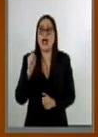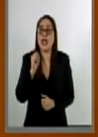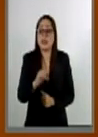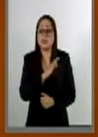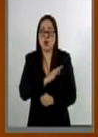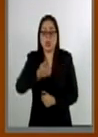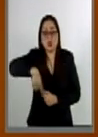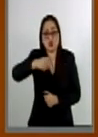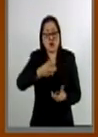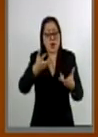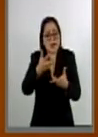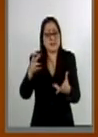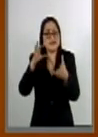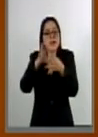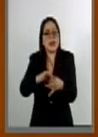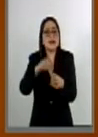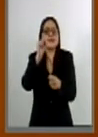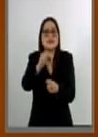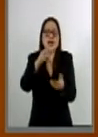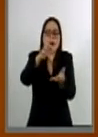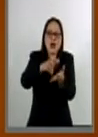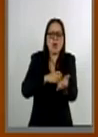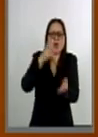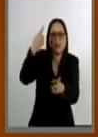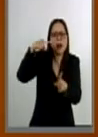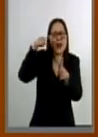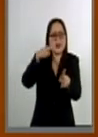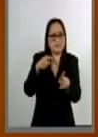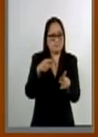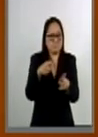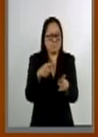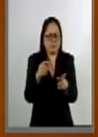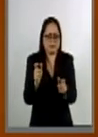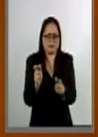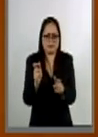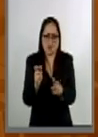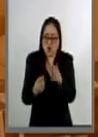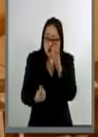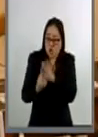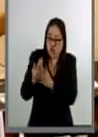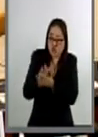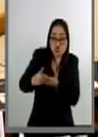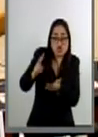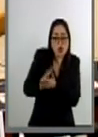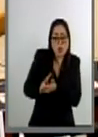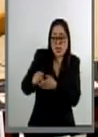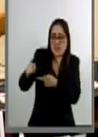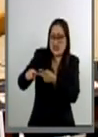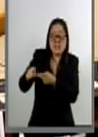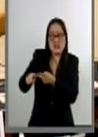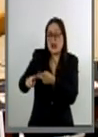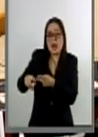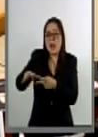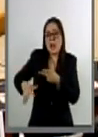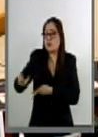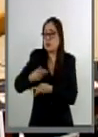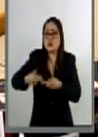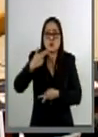contribuyendo con un ahorro en la expedición de un documento que está dejando de circular